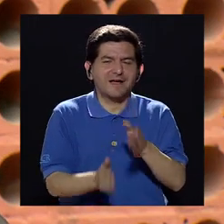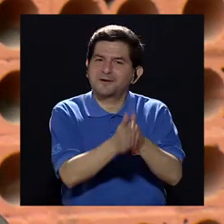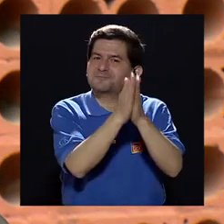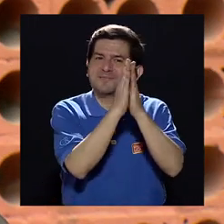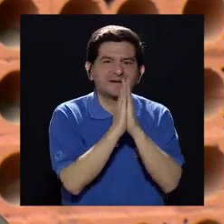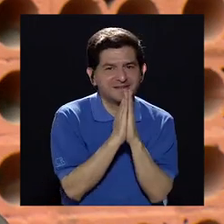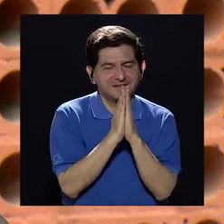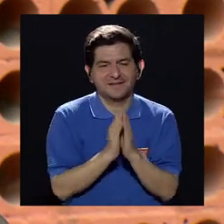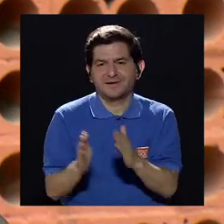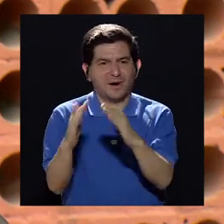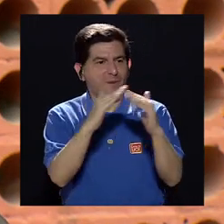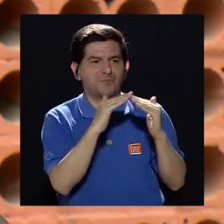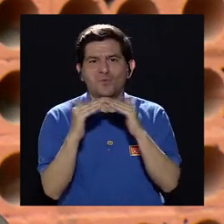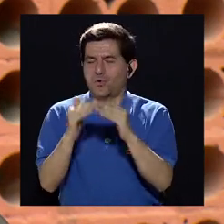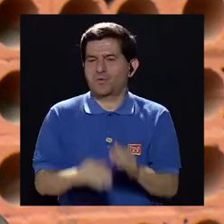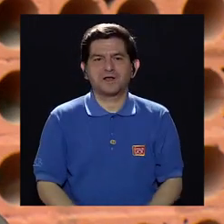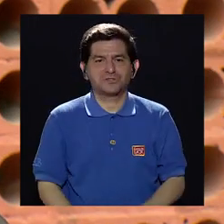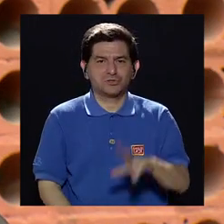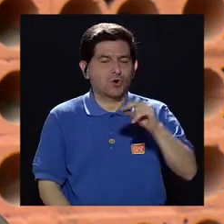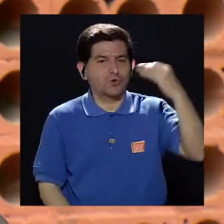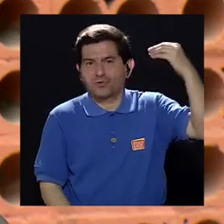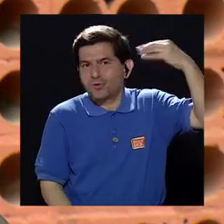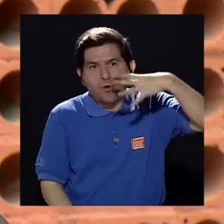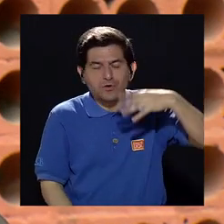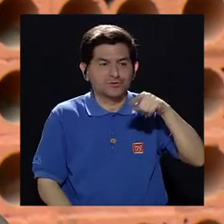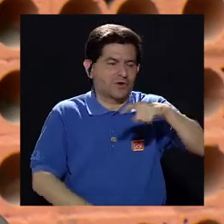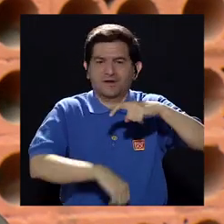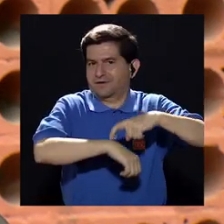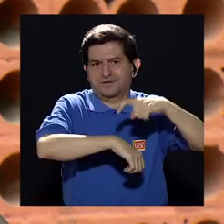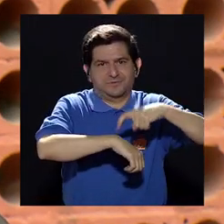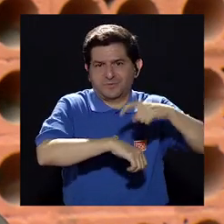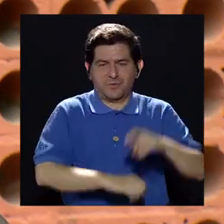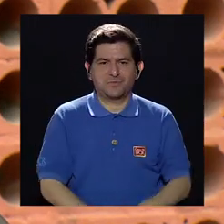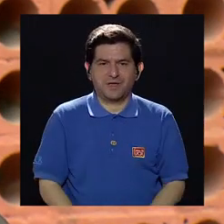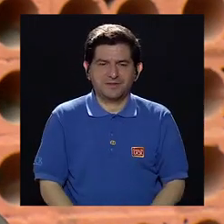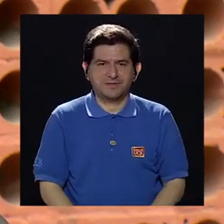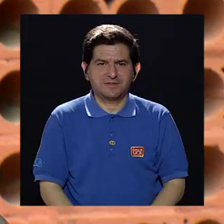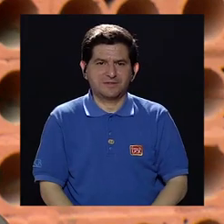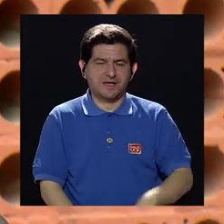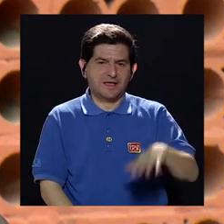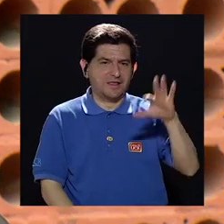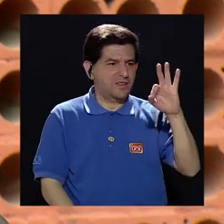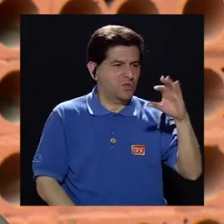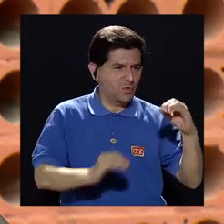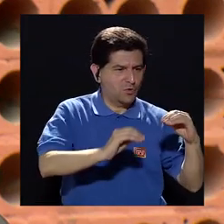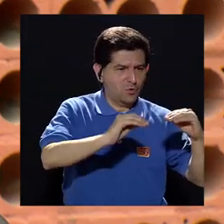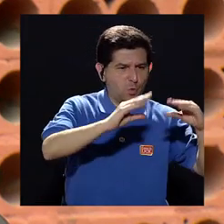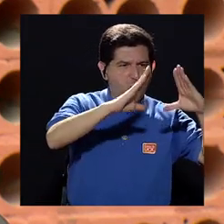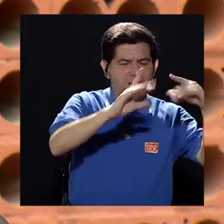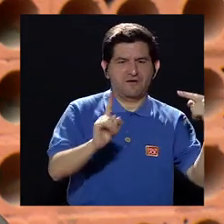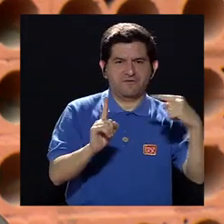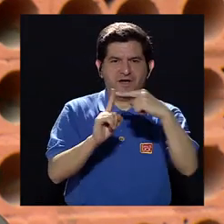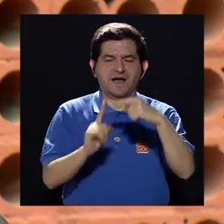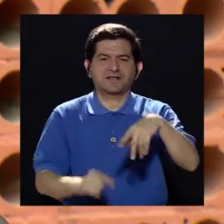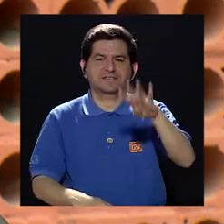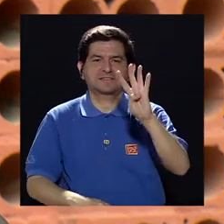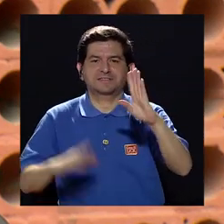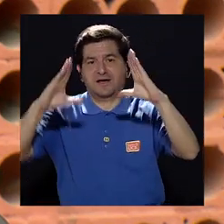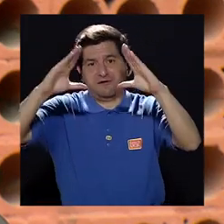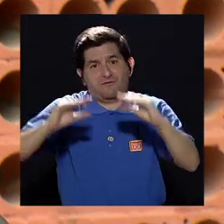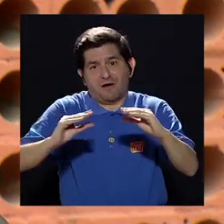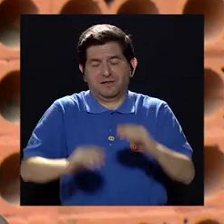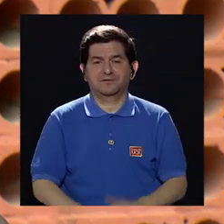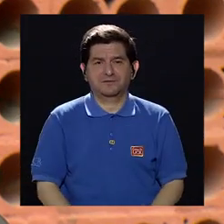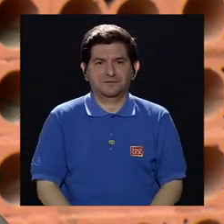pedirle a la población que no se asolee en esas horas que son desde las 9 de la mañana hasta las